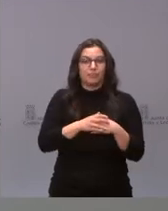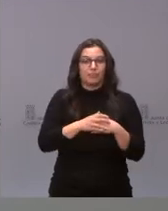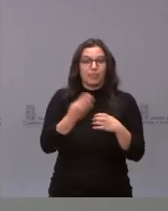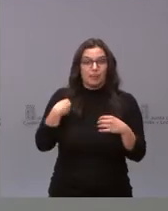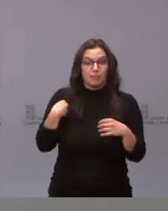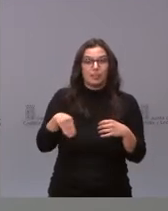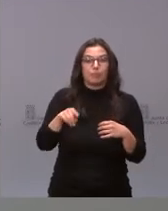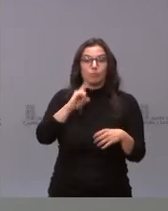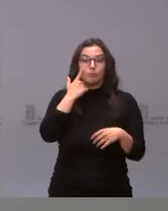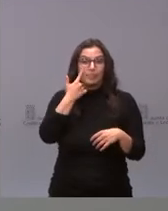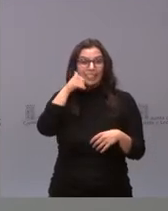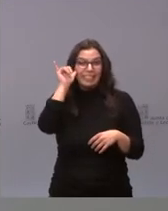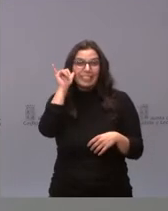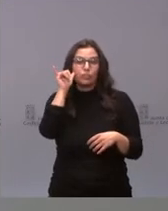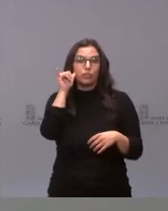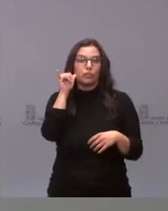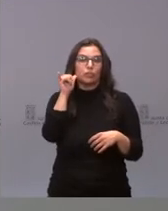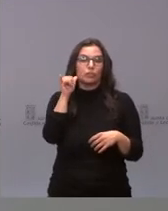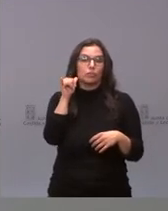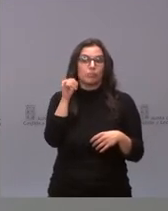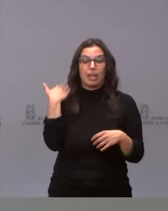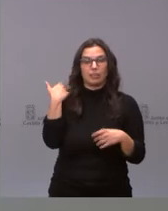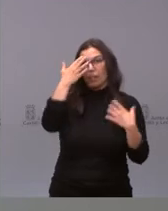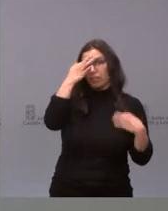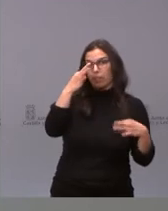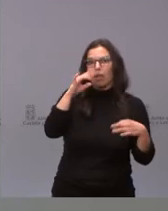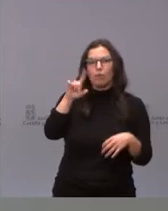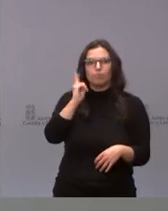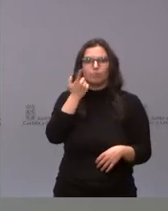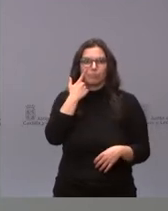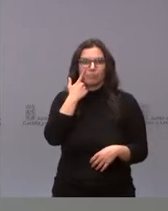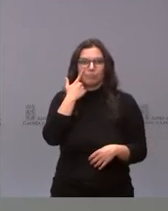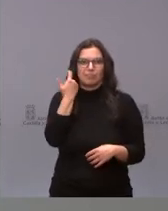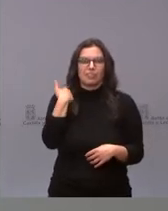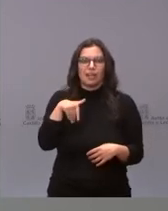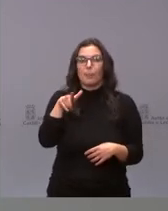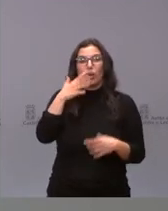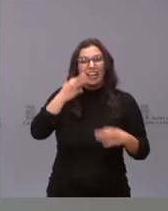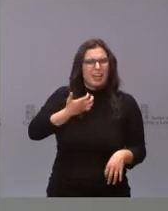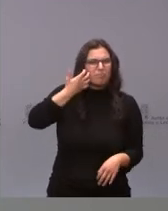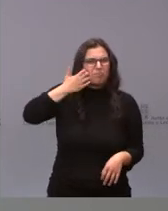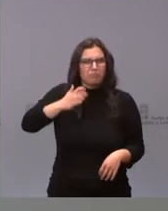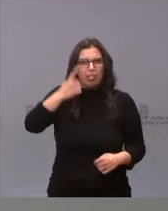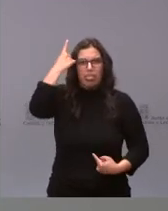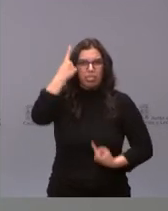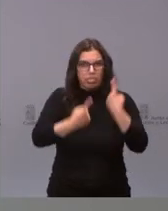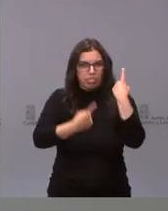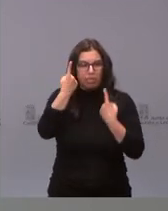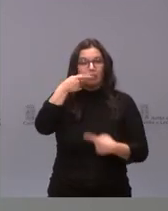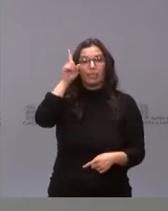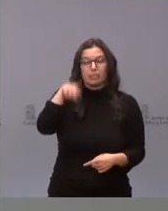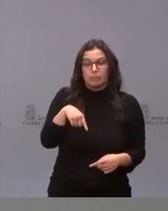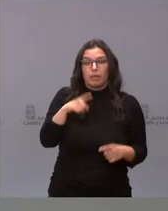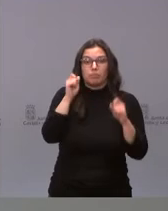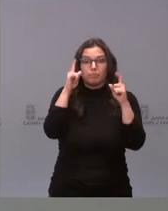pequeños riesgos, se ha detectado un riesgo que no estaba identificado, pero se ha visto que es un riesgo muy raro y se ha visto que también,